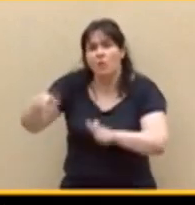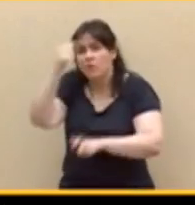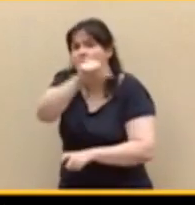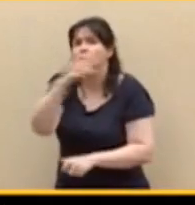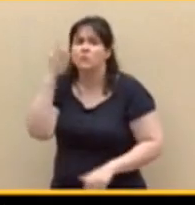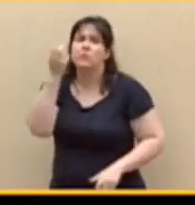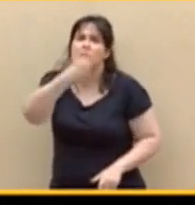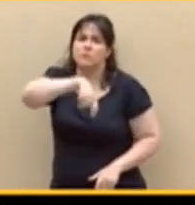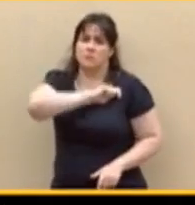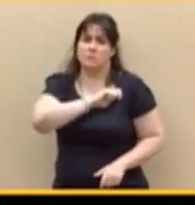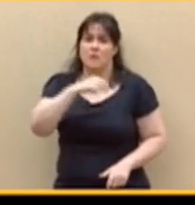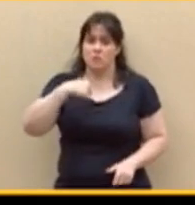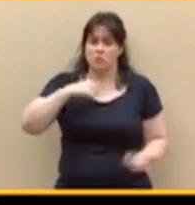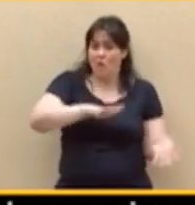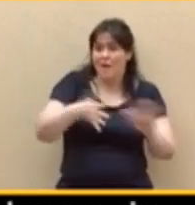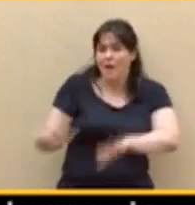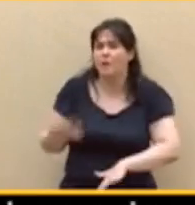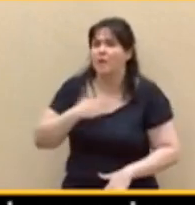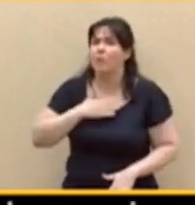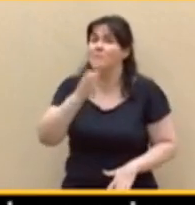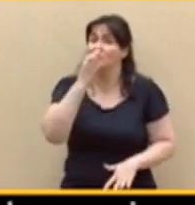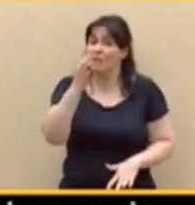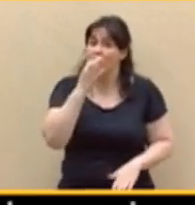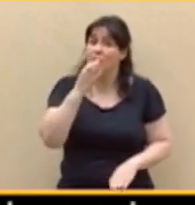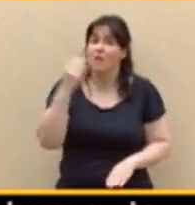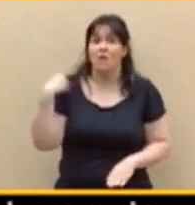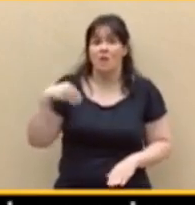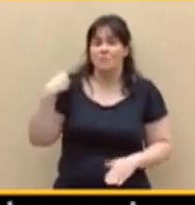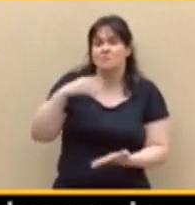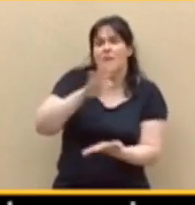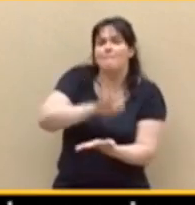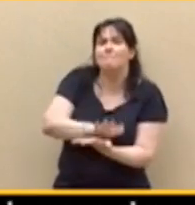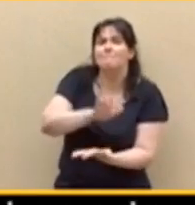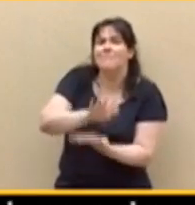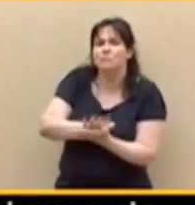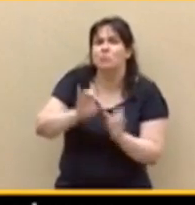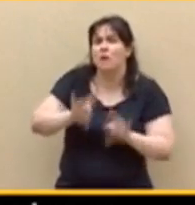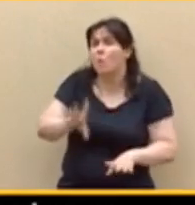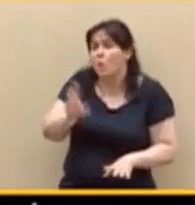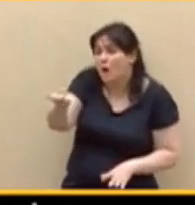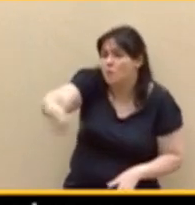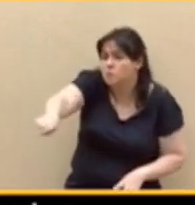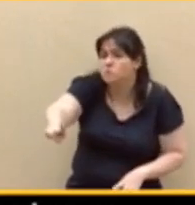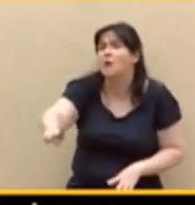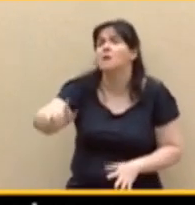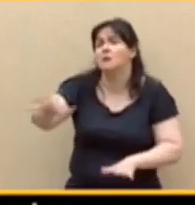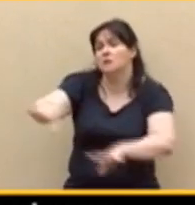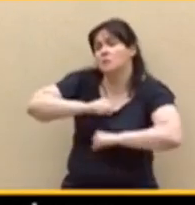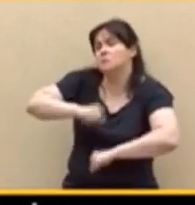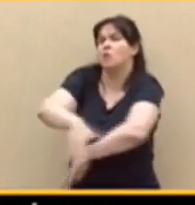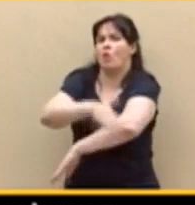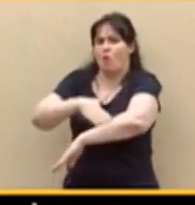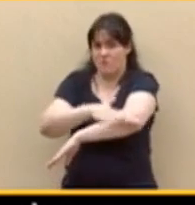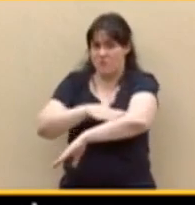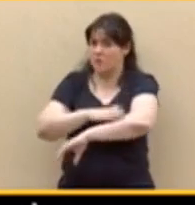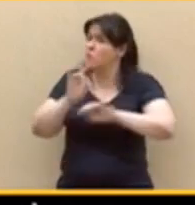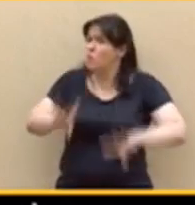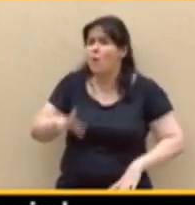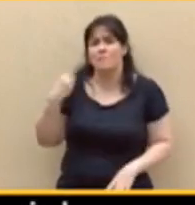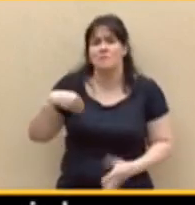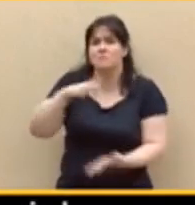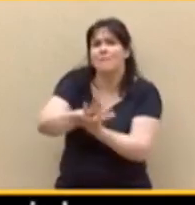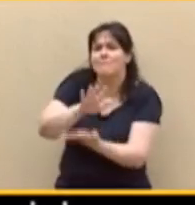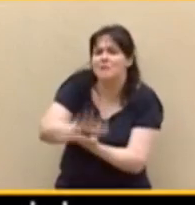aplicado a mi intervención la misma mesura que aplican ustedes cuando están al frente del gobierno. La misma mesura. ¿Qué mesura,